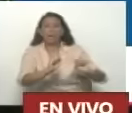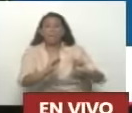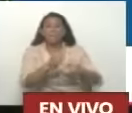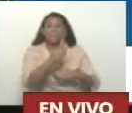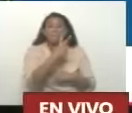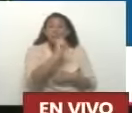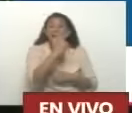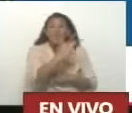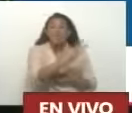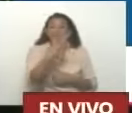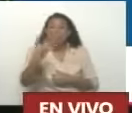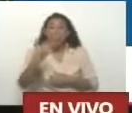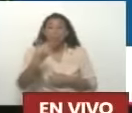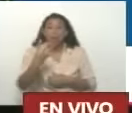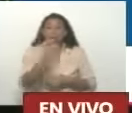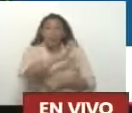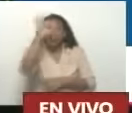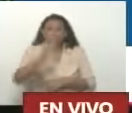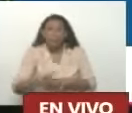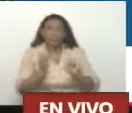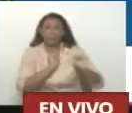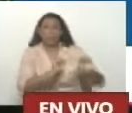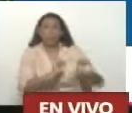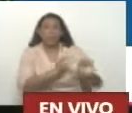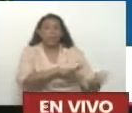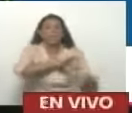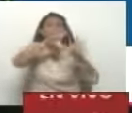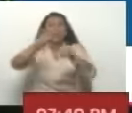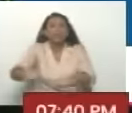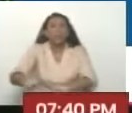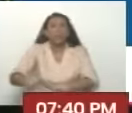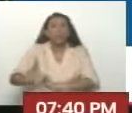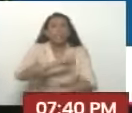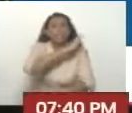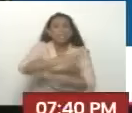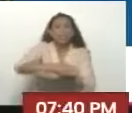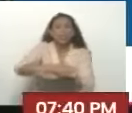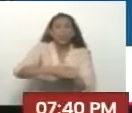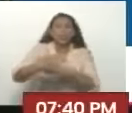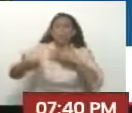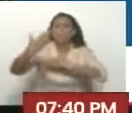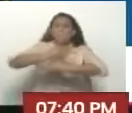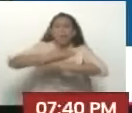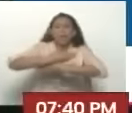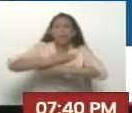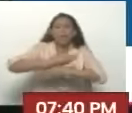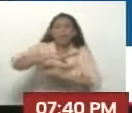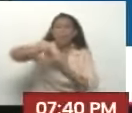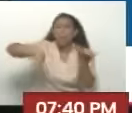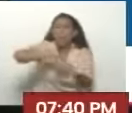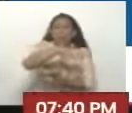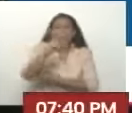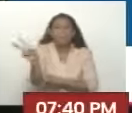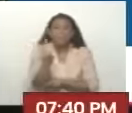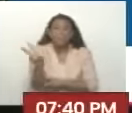% De repudio Porque el pidió Invasiones Sanciones Bloqueos Saboteó el país